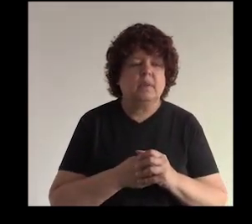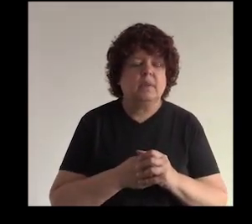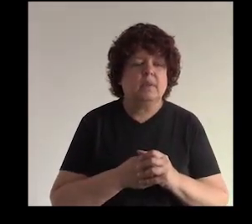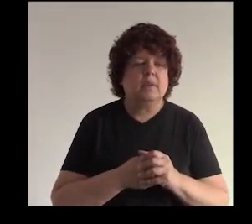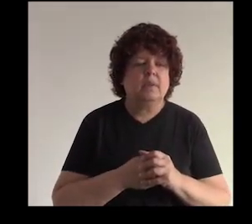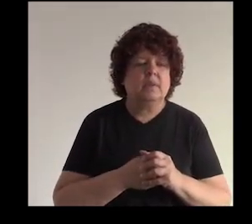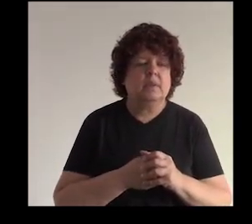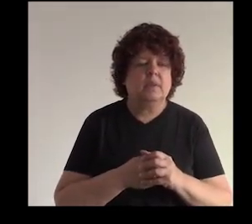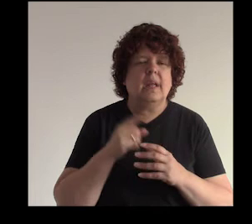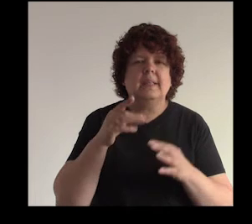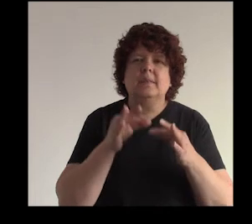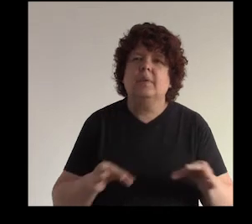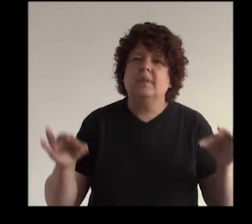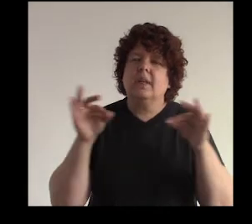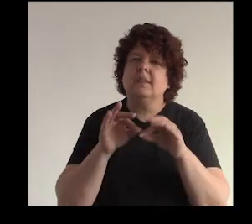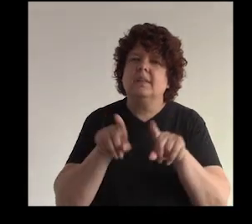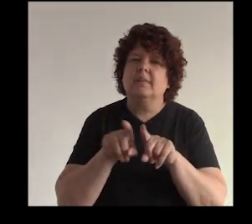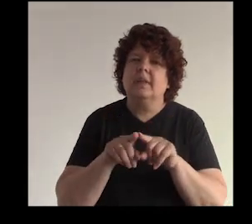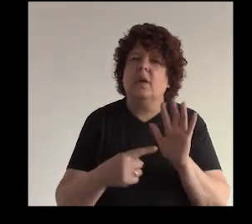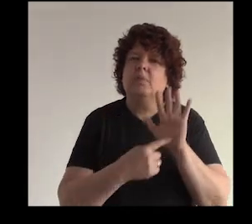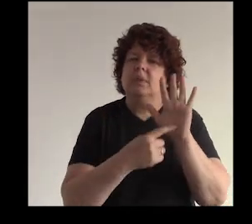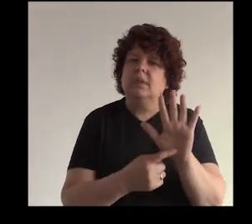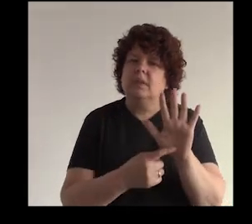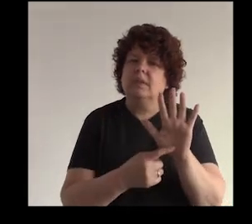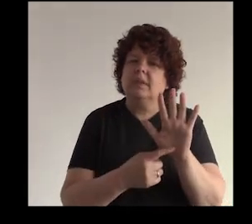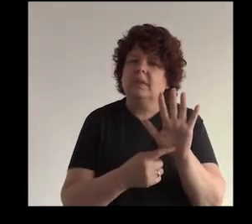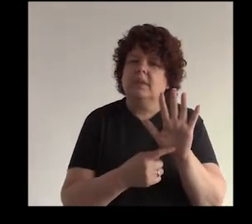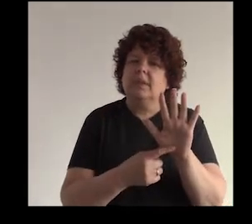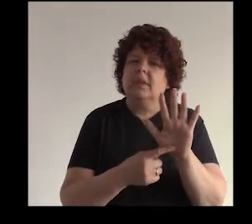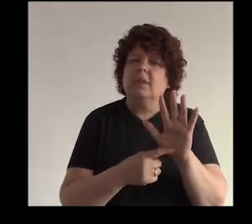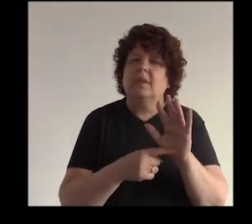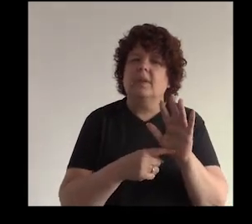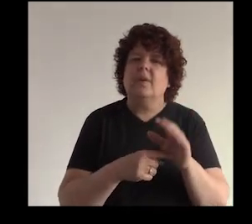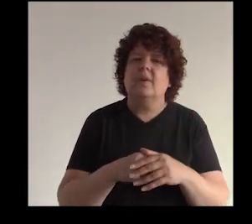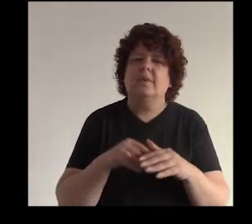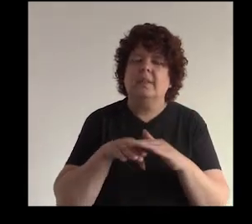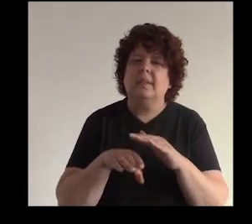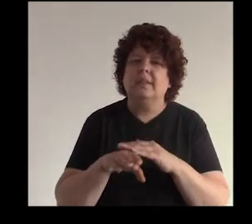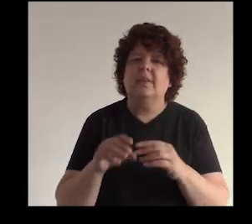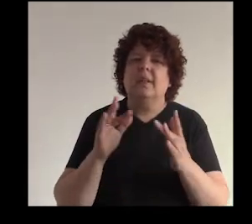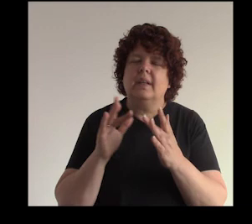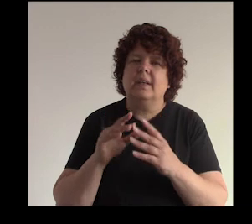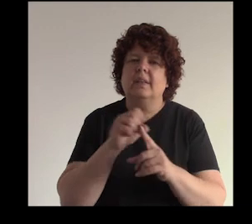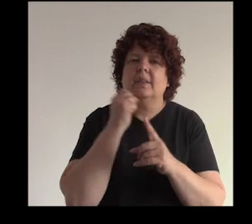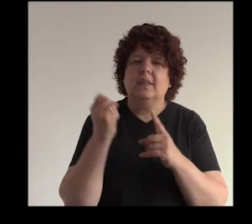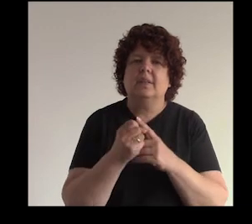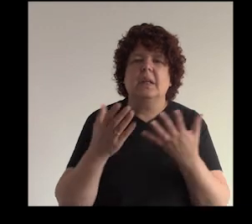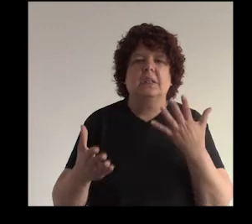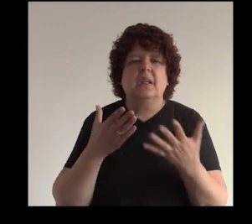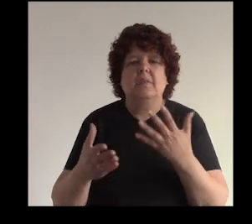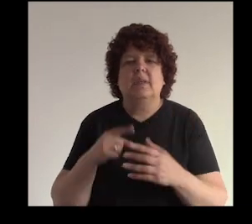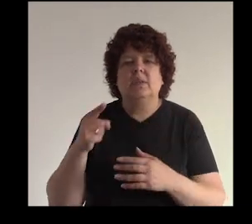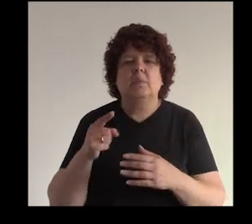corrígeme si me equivoco es importante también mostrarse bien a través de las redes sociales y de repente por ahí un